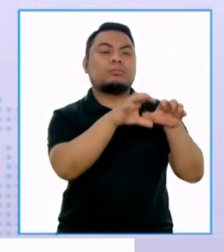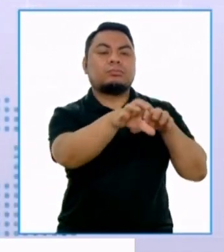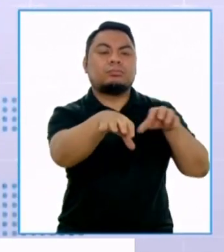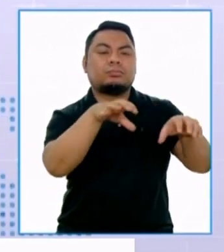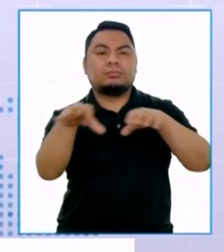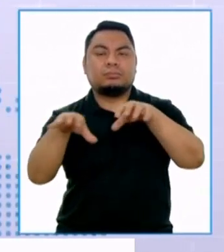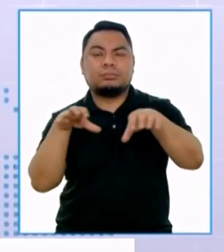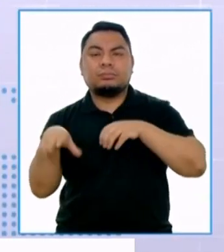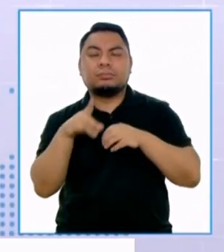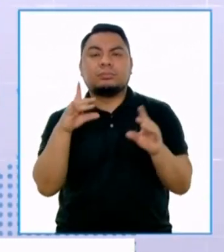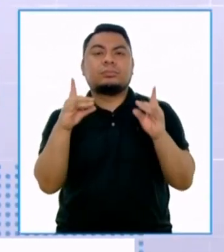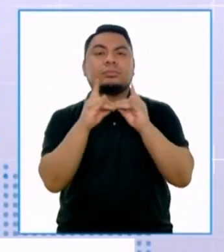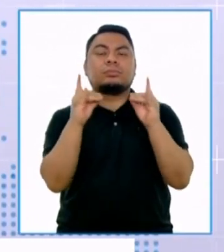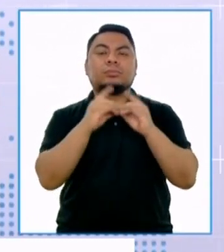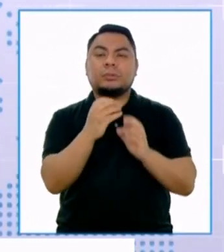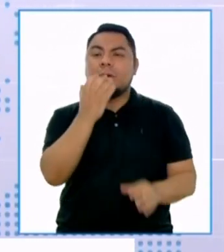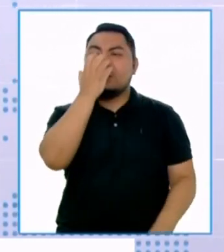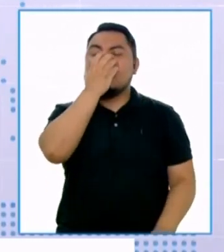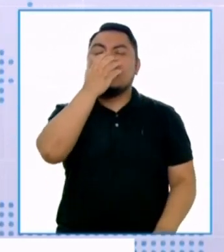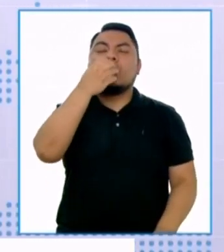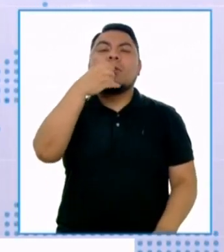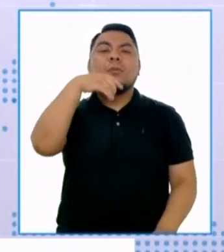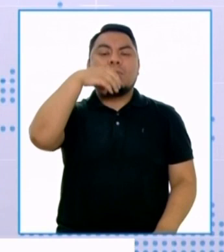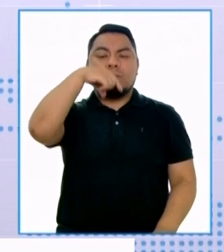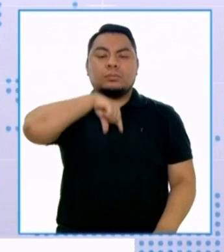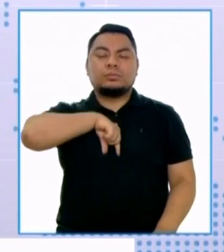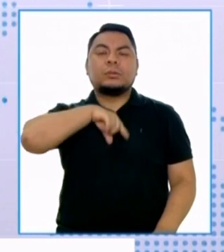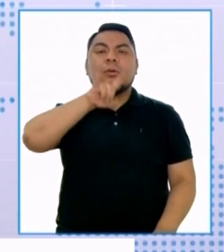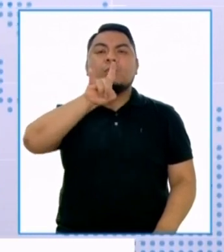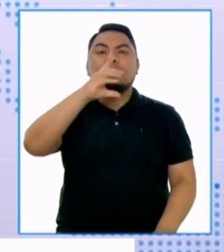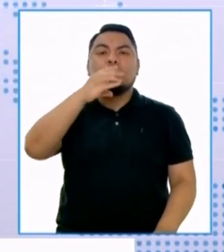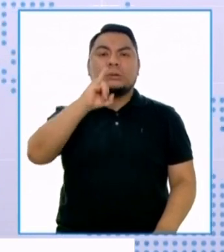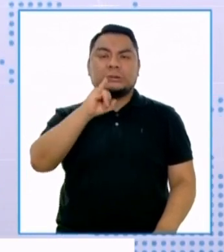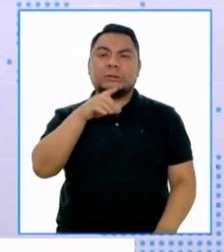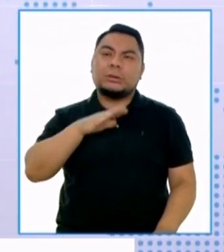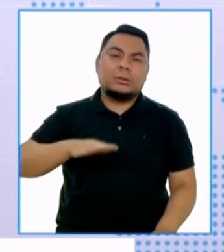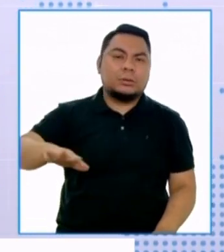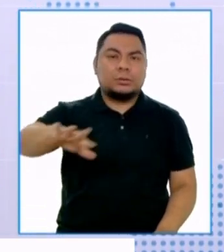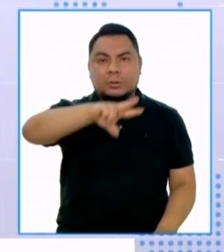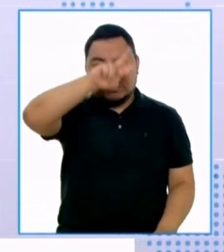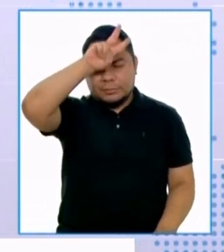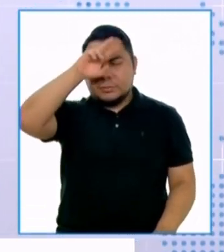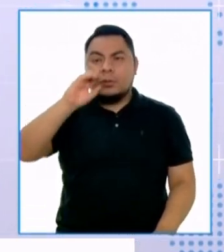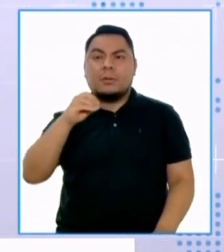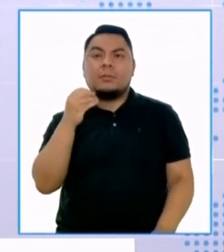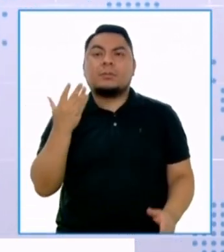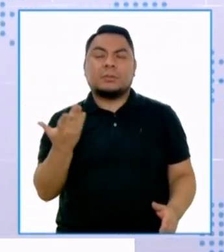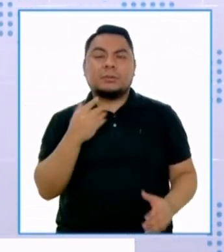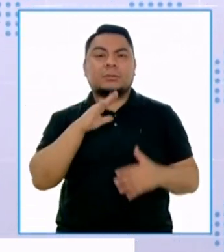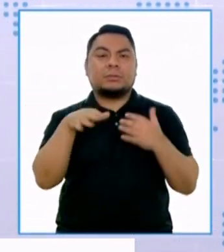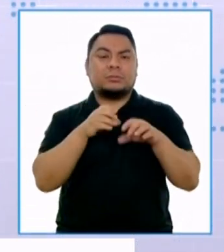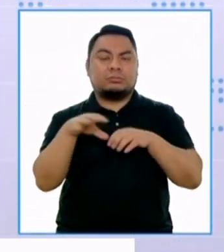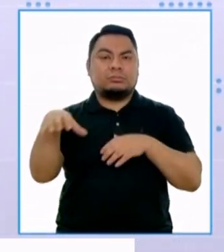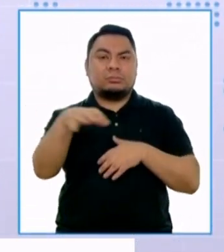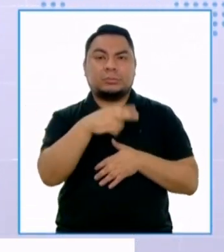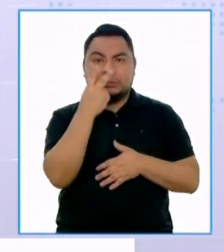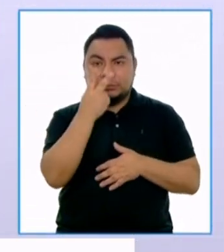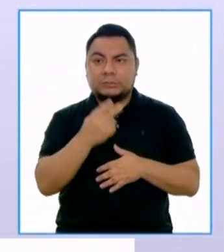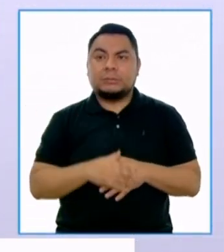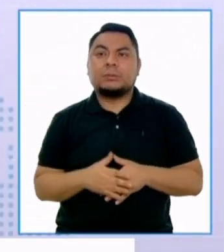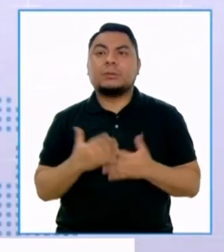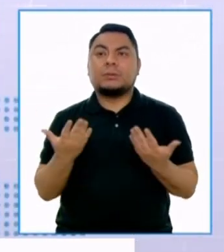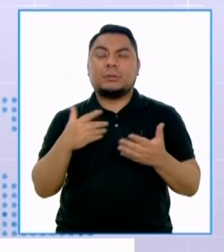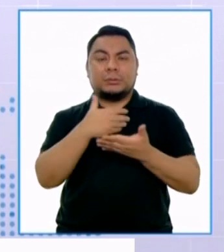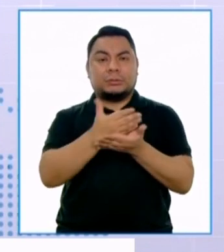camas de unidades de cuidados intensivos disponibles a lo largo y ancho de nuestro país por macro regiones. Como ven,